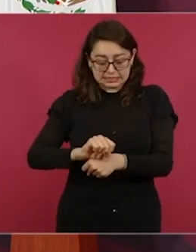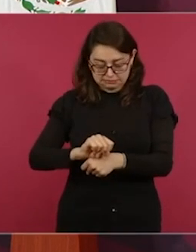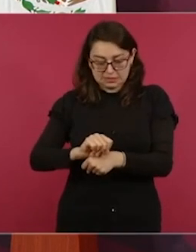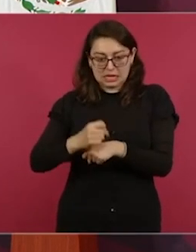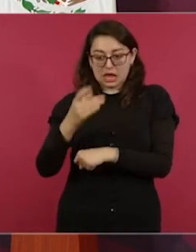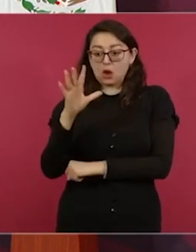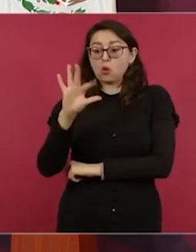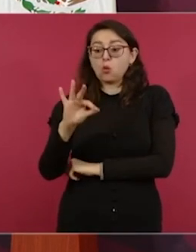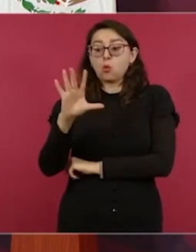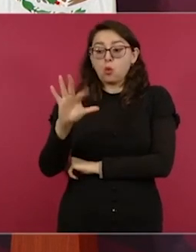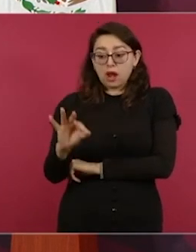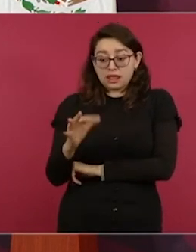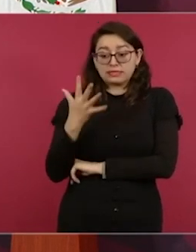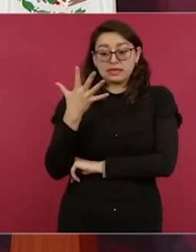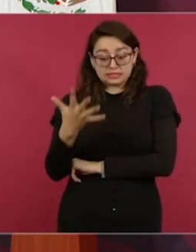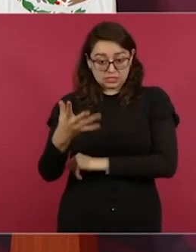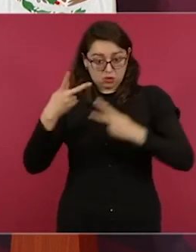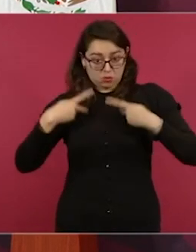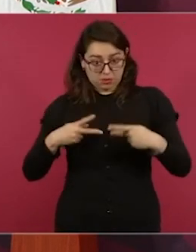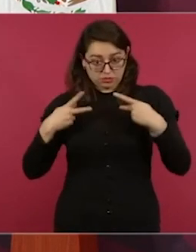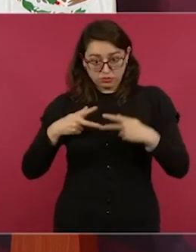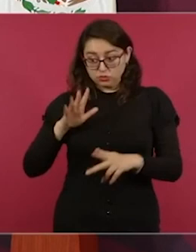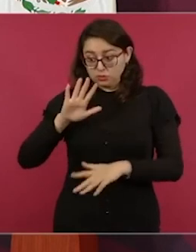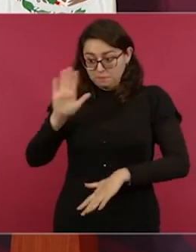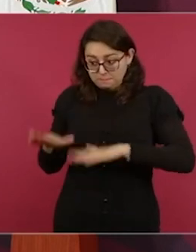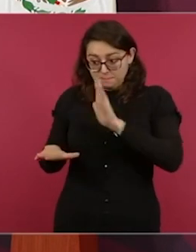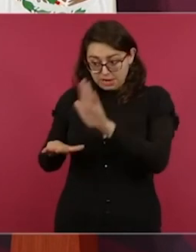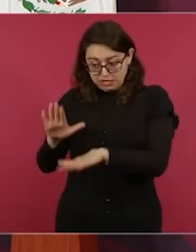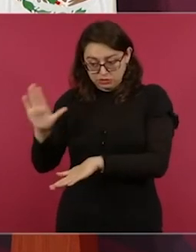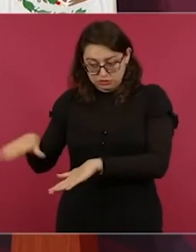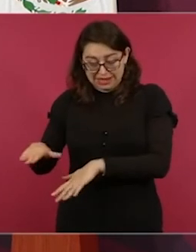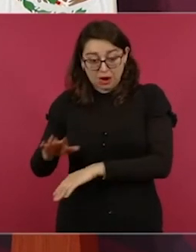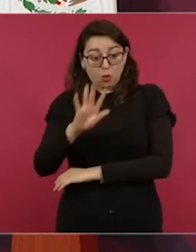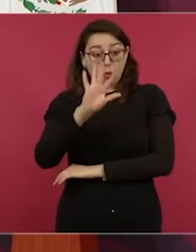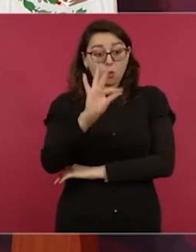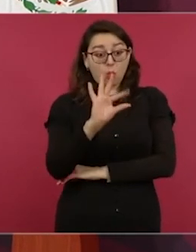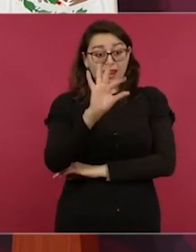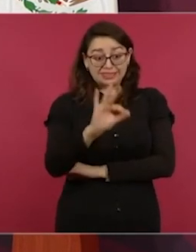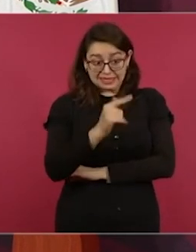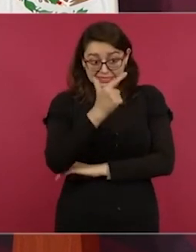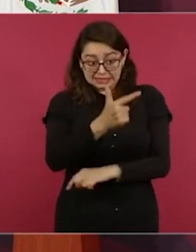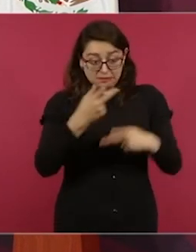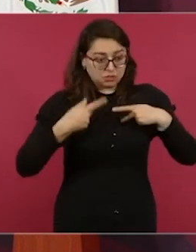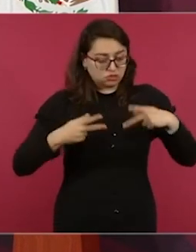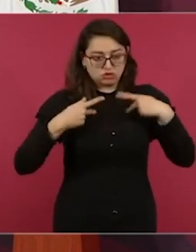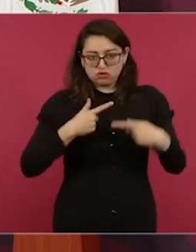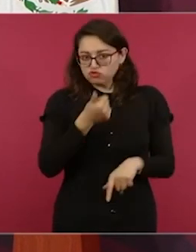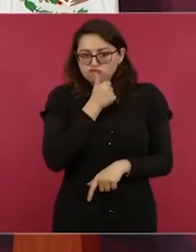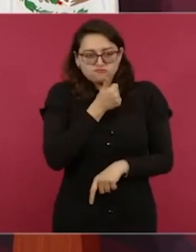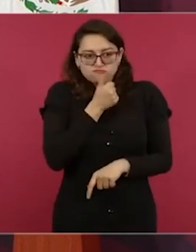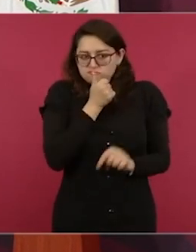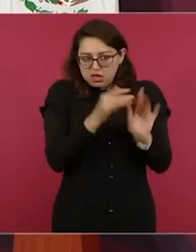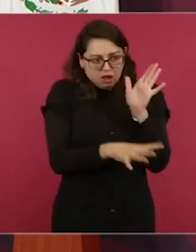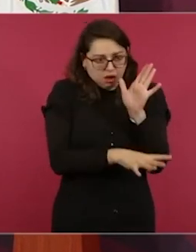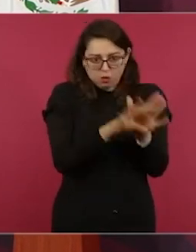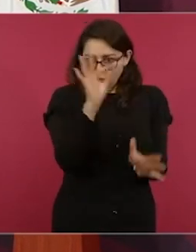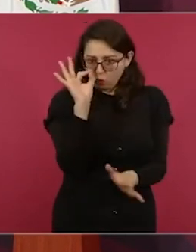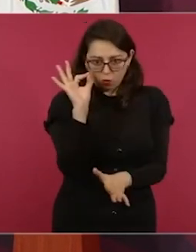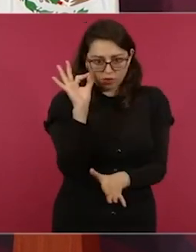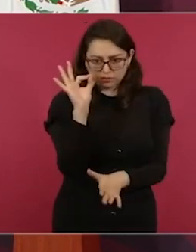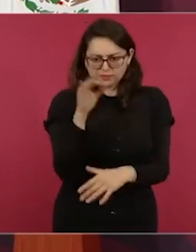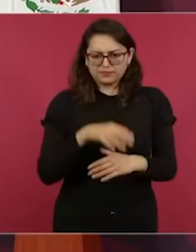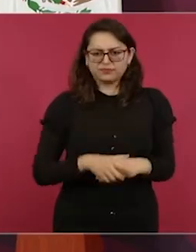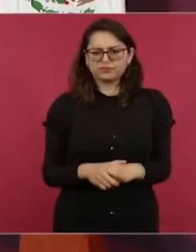45 decesos y 47 personas no localizadas. A ver,